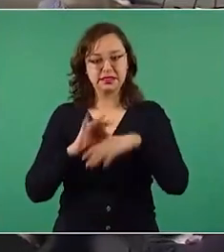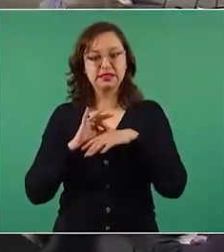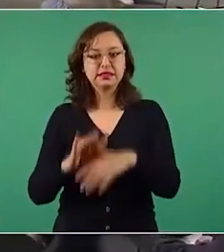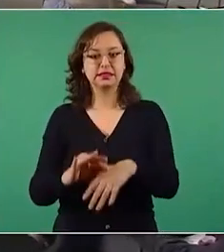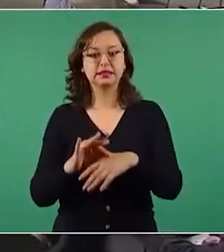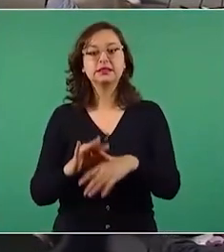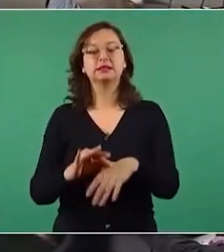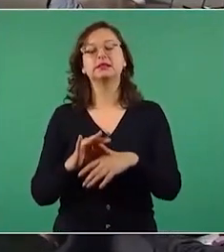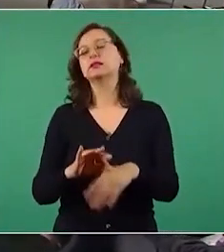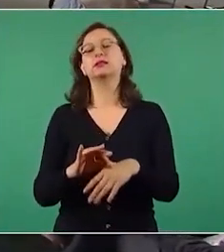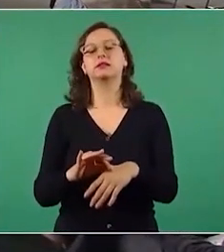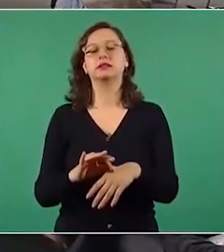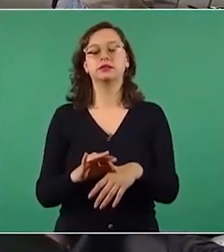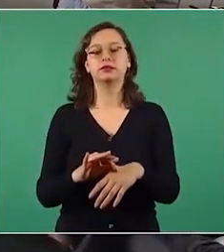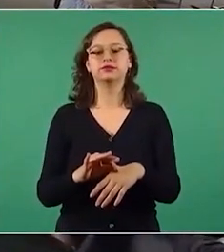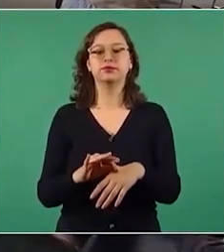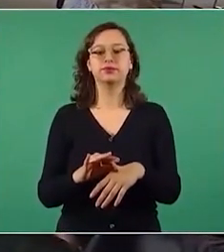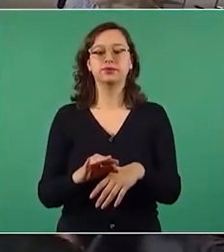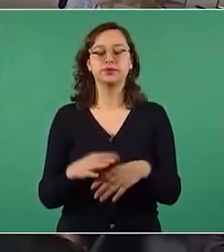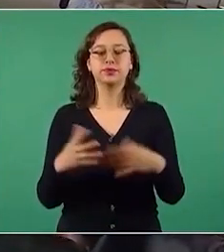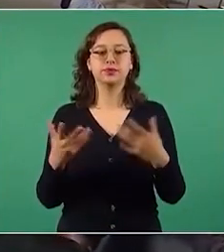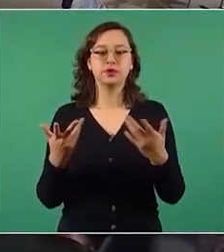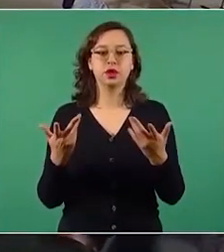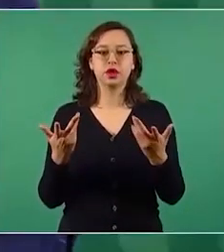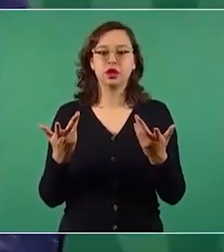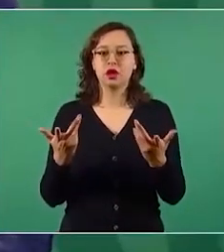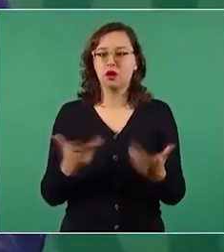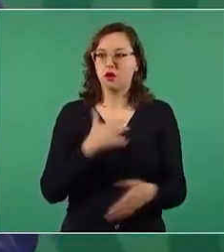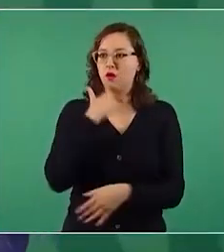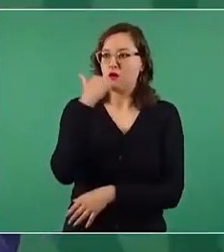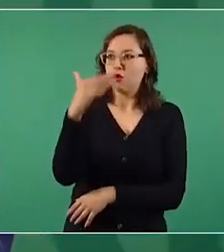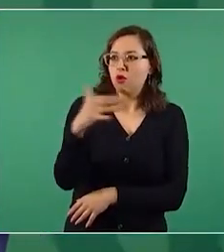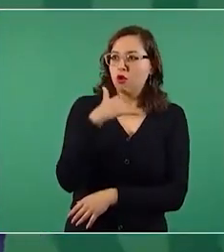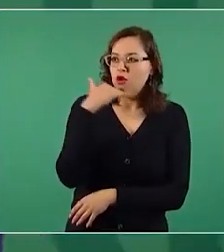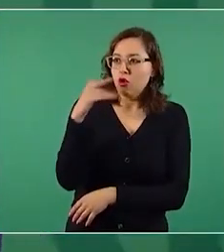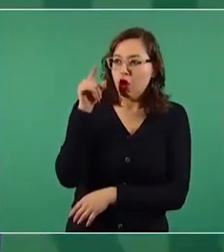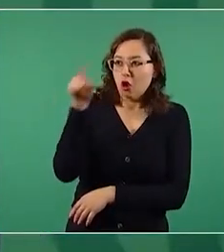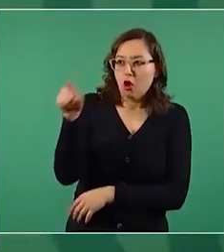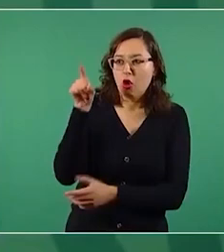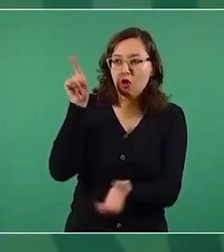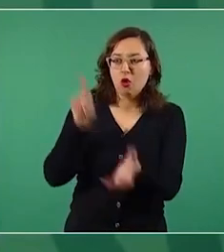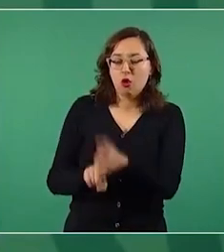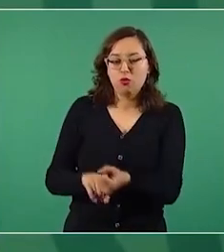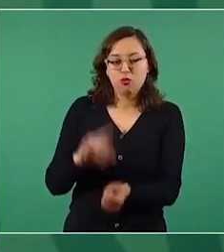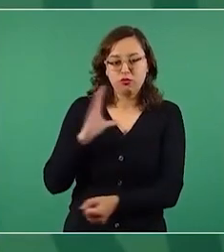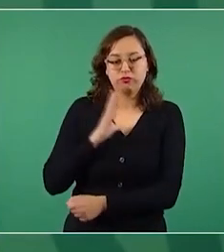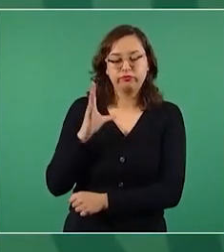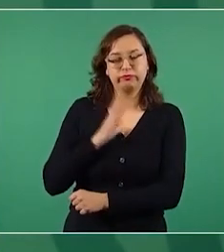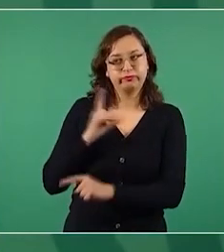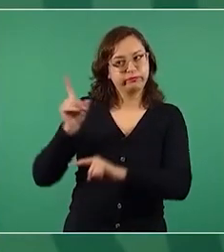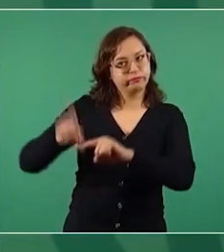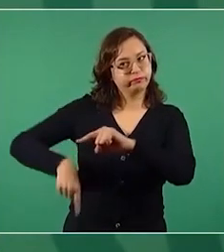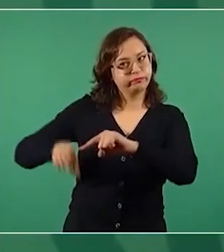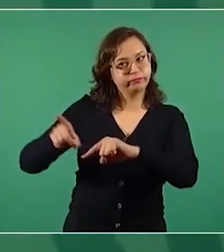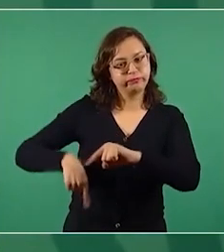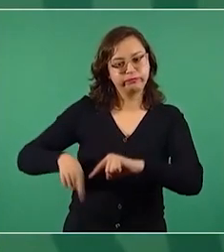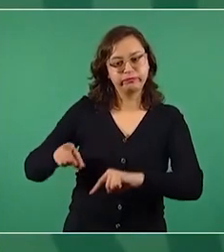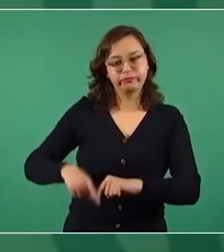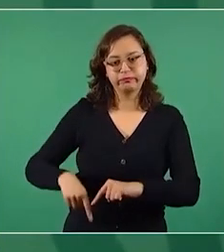y limpiar de corrupción y de